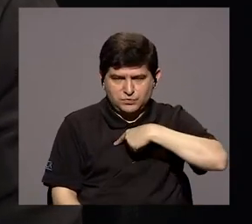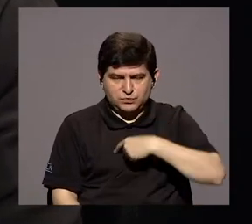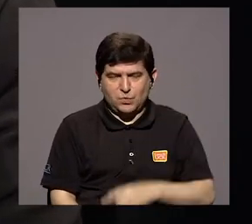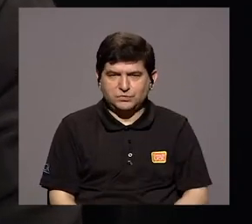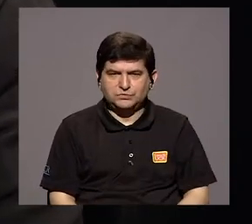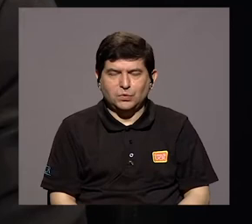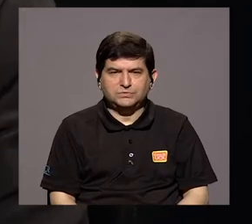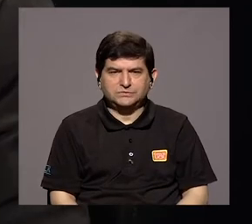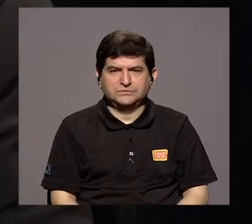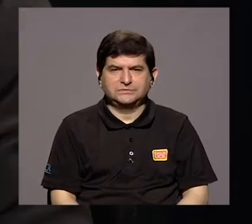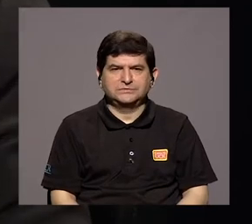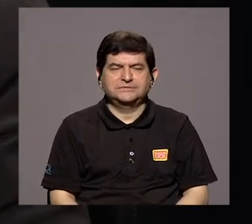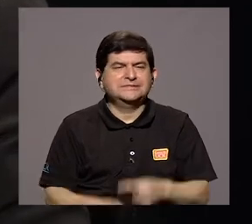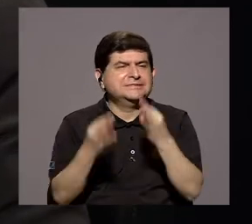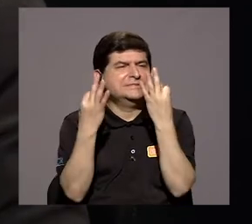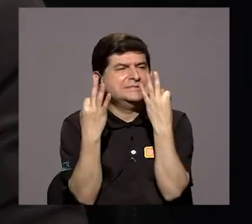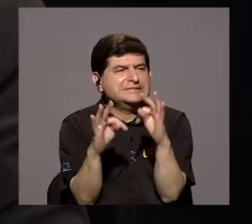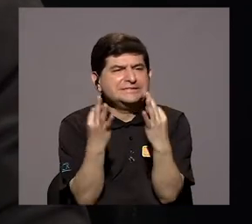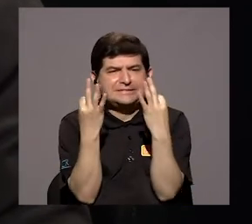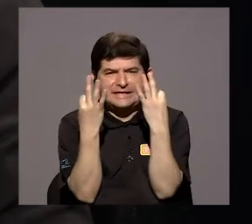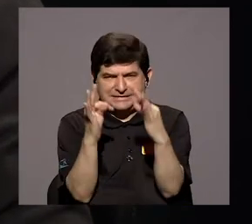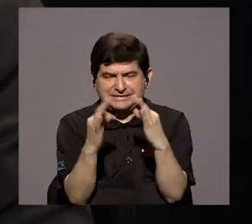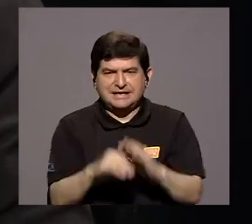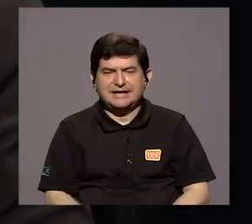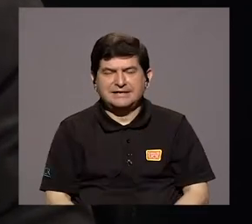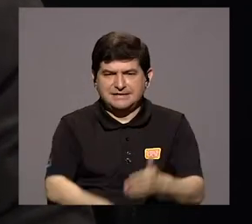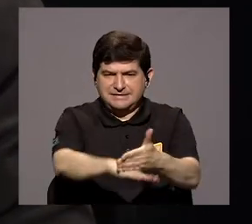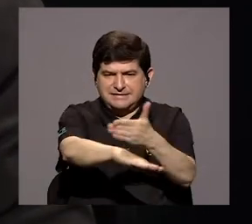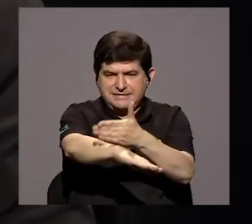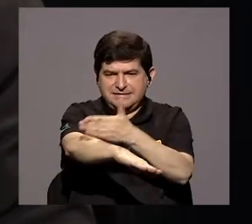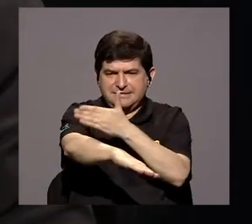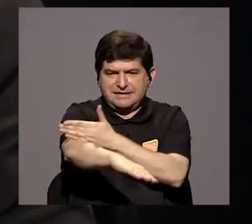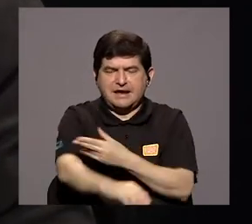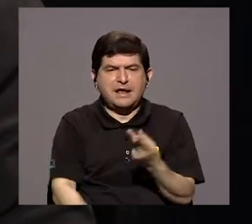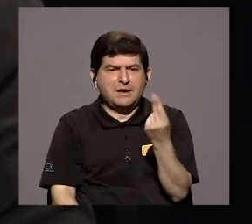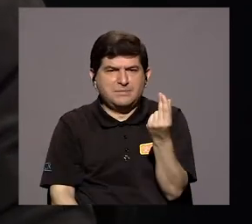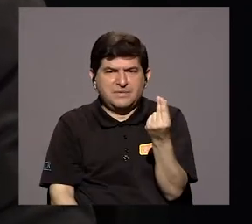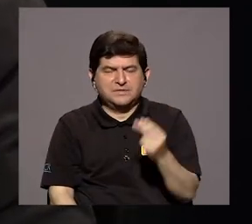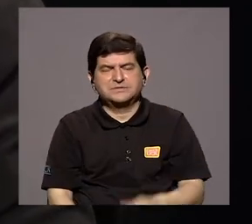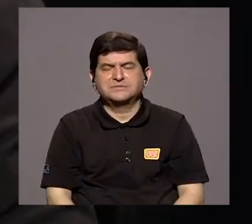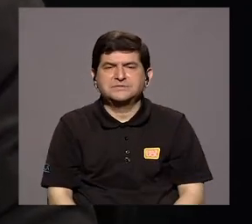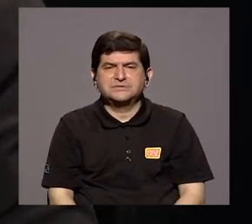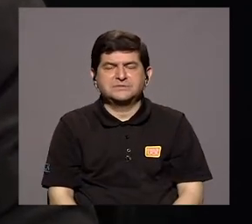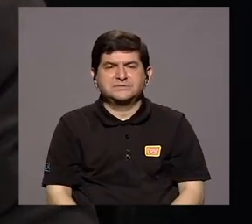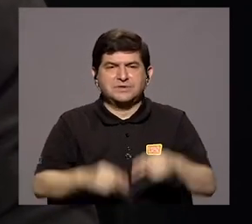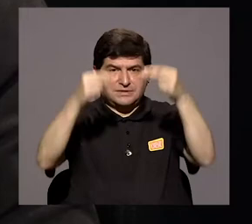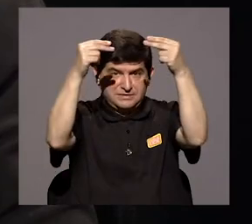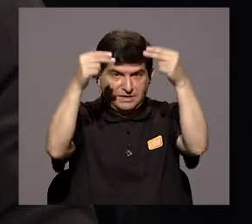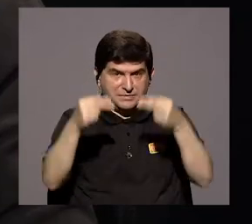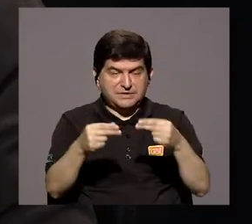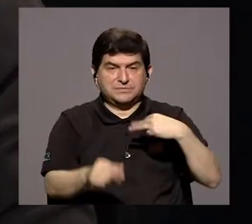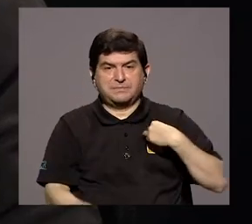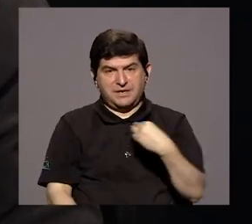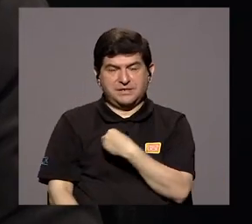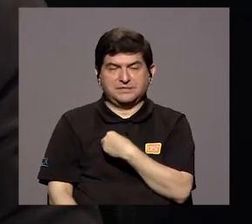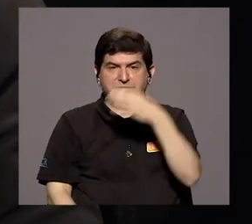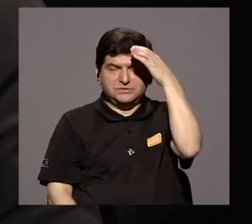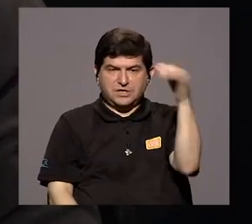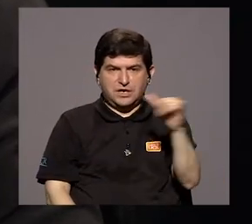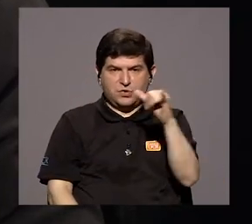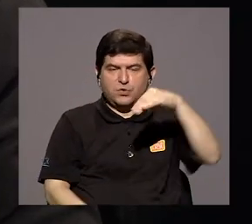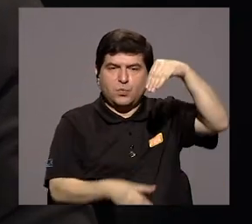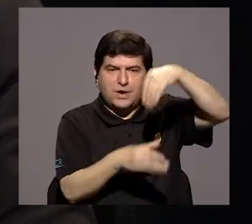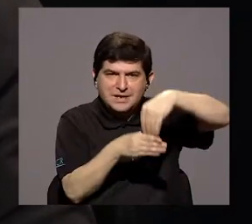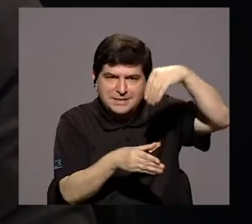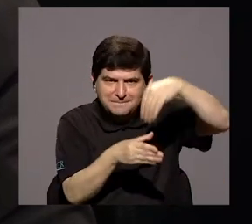en cómo lograr que el crecimiento del presupuesto del Ministerio de Cultura lleve de la mano también la inversión,